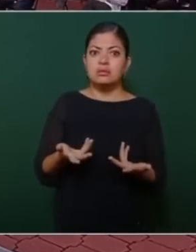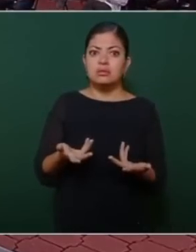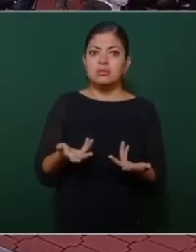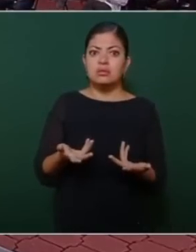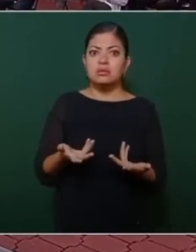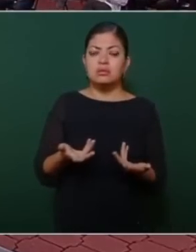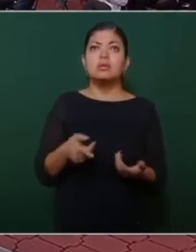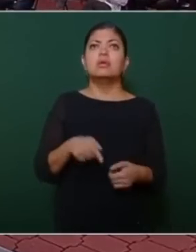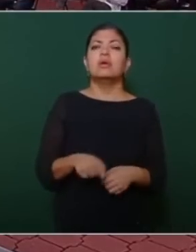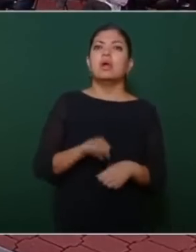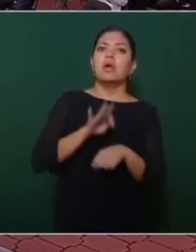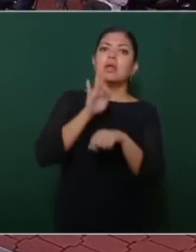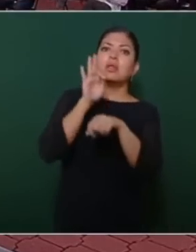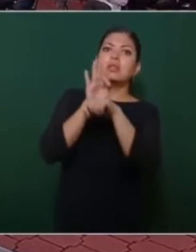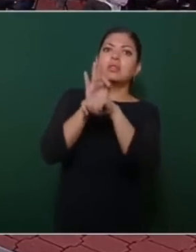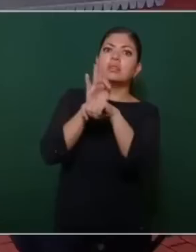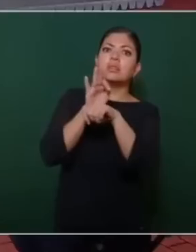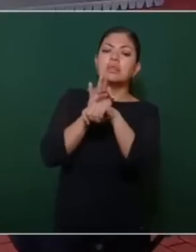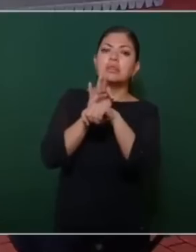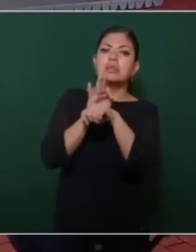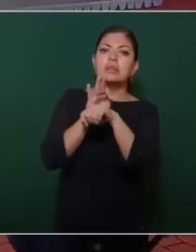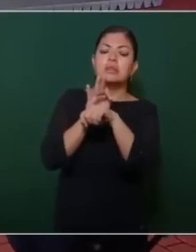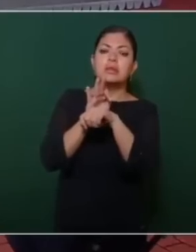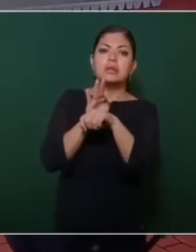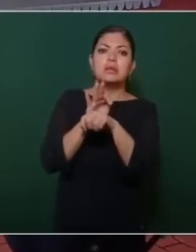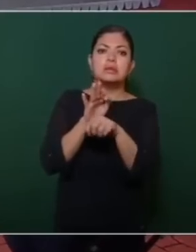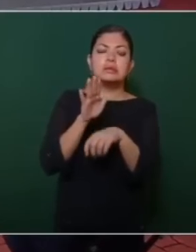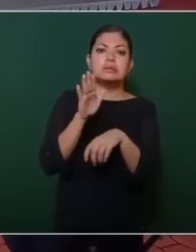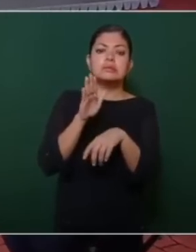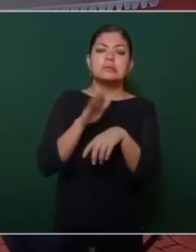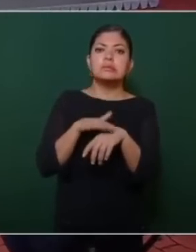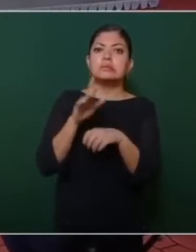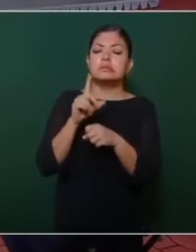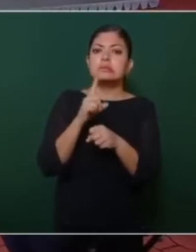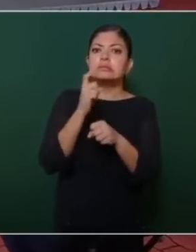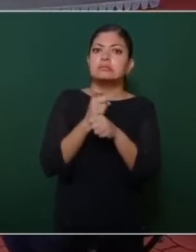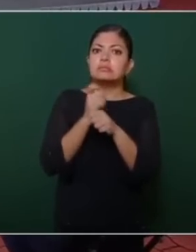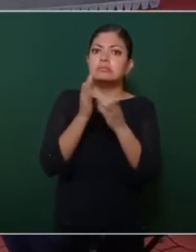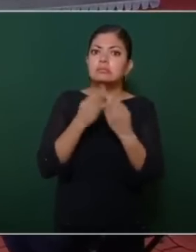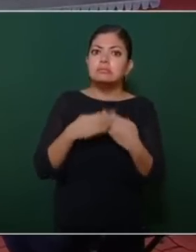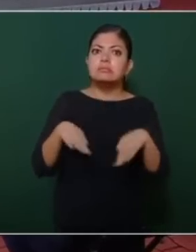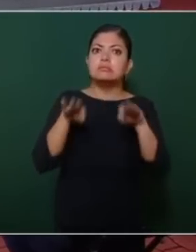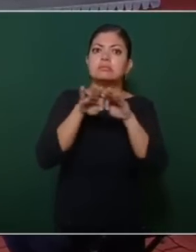defiende los intereses de países